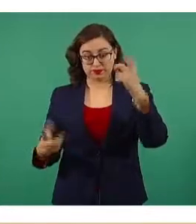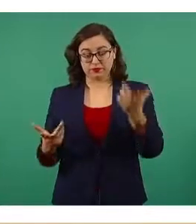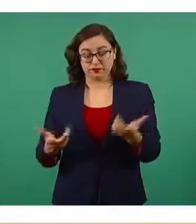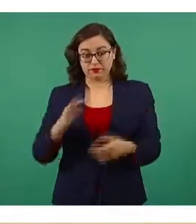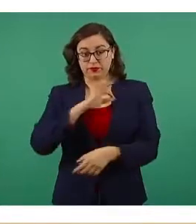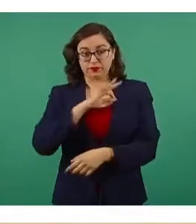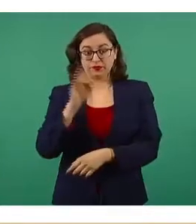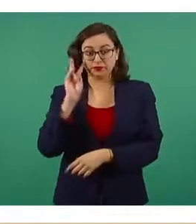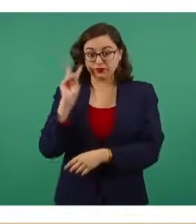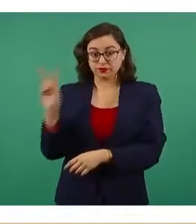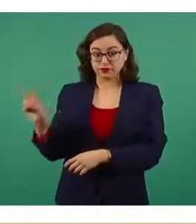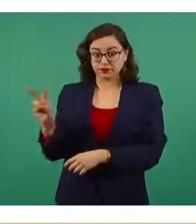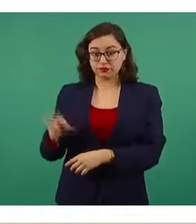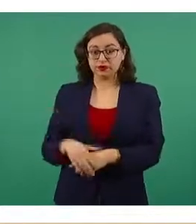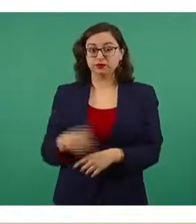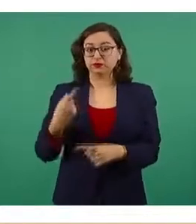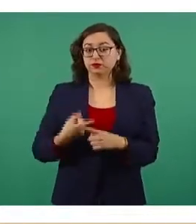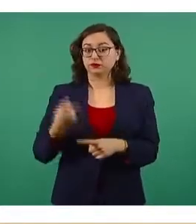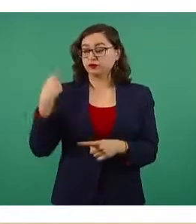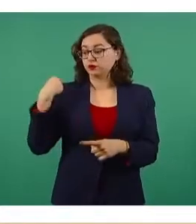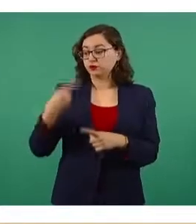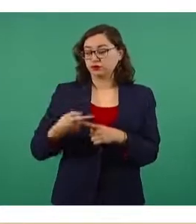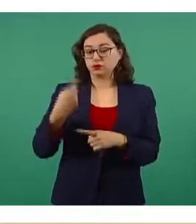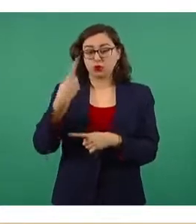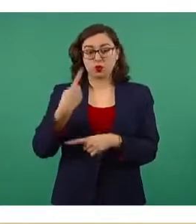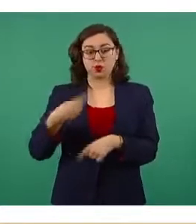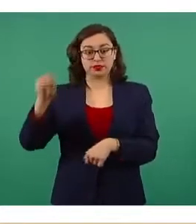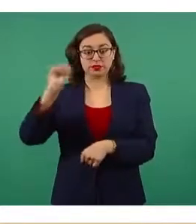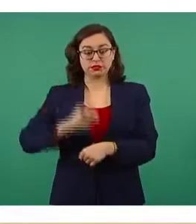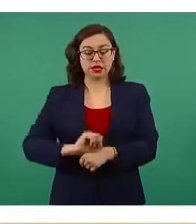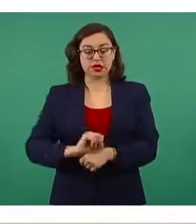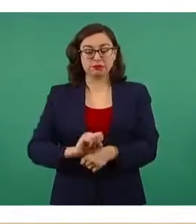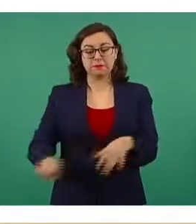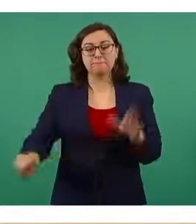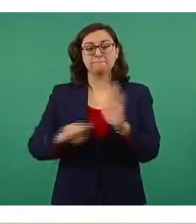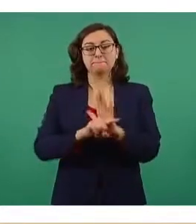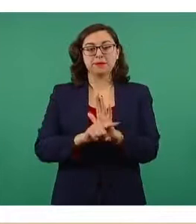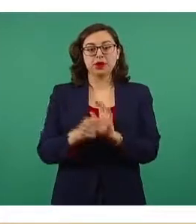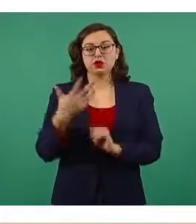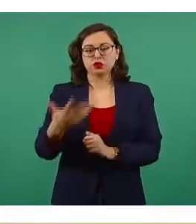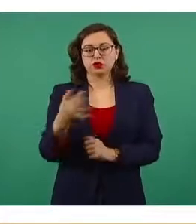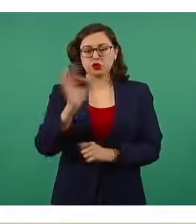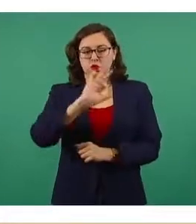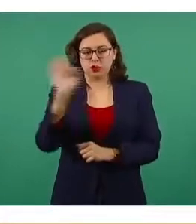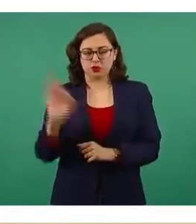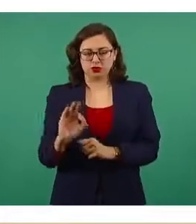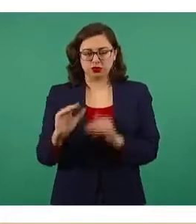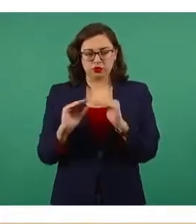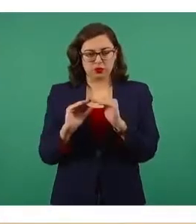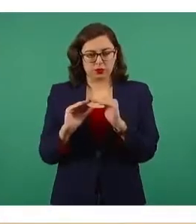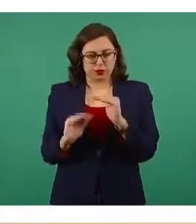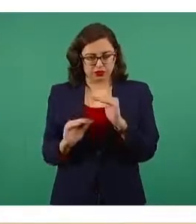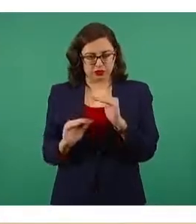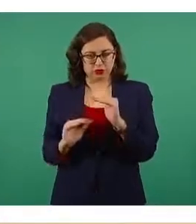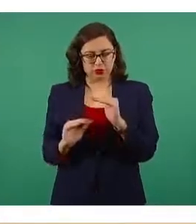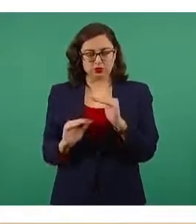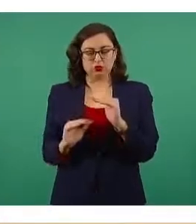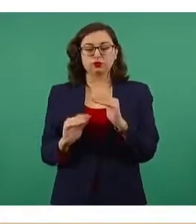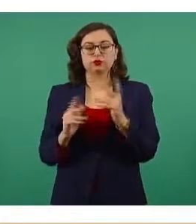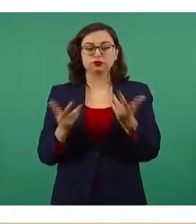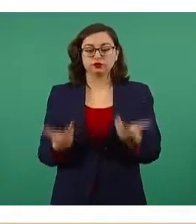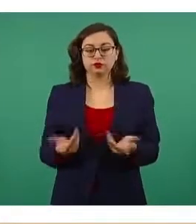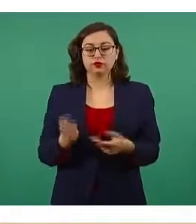última semana de la información es de 5 por ciento la reducción, pero es una reducción general de